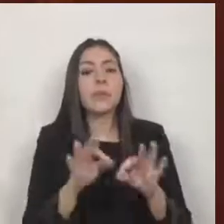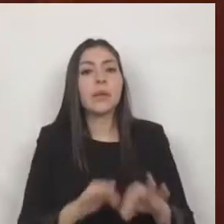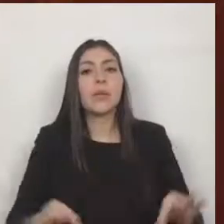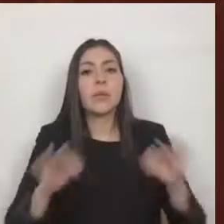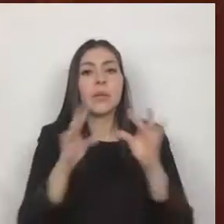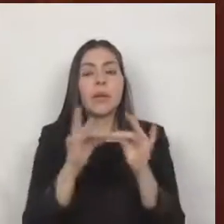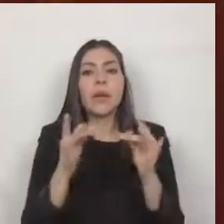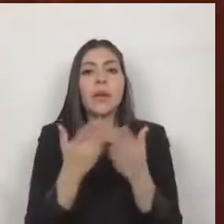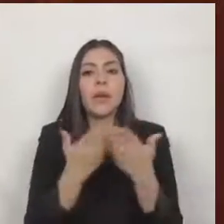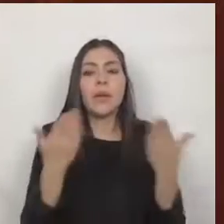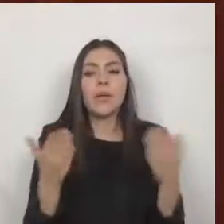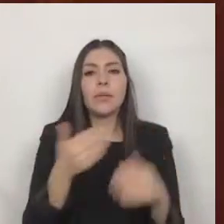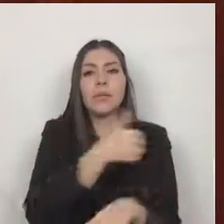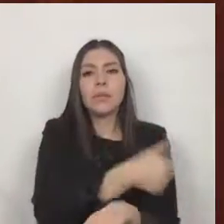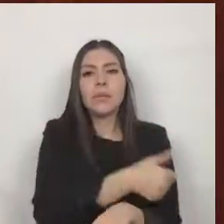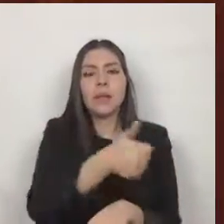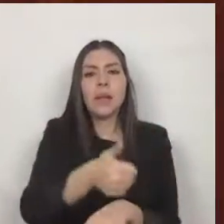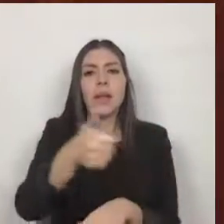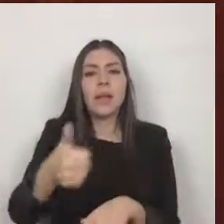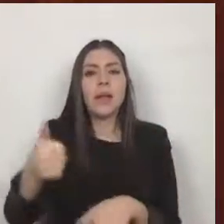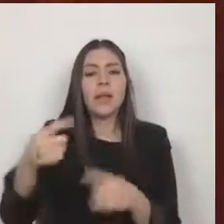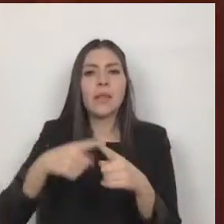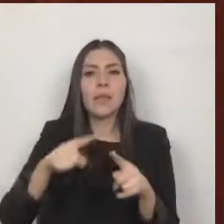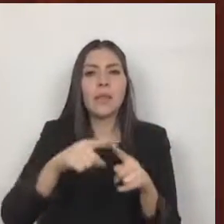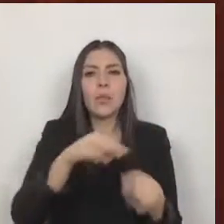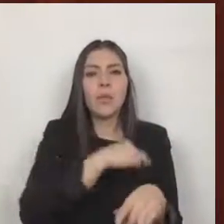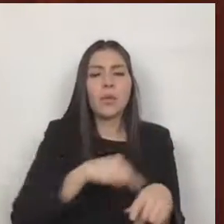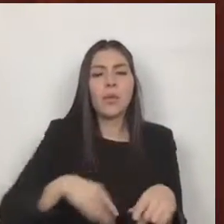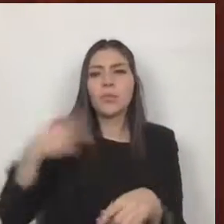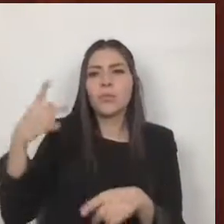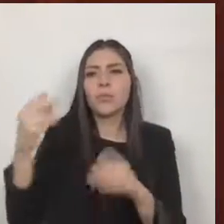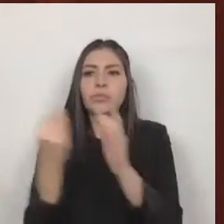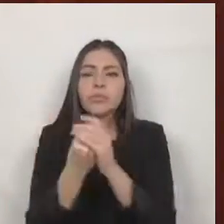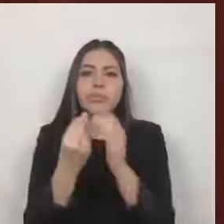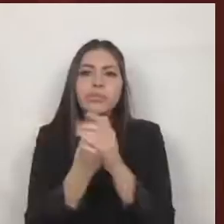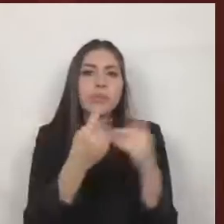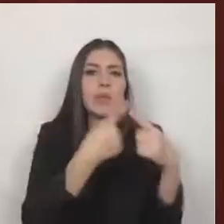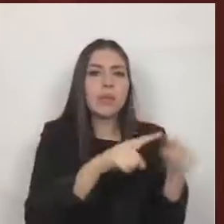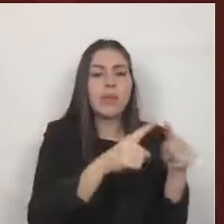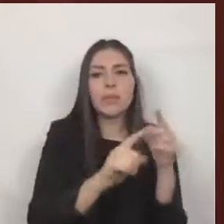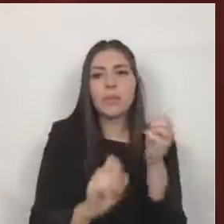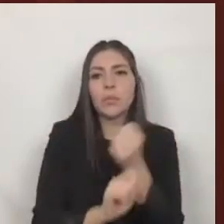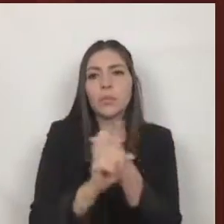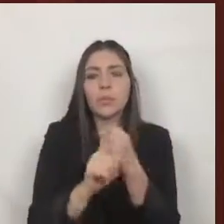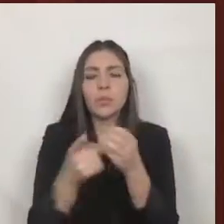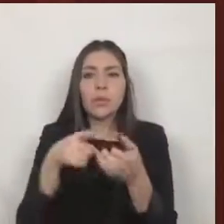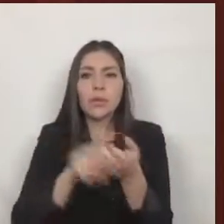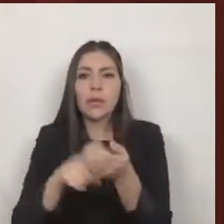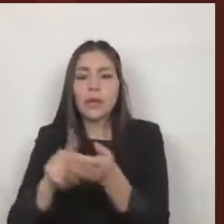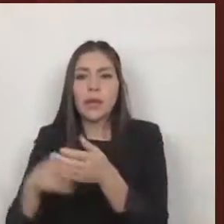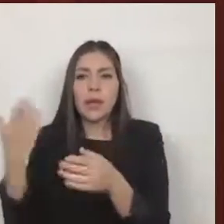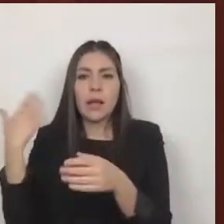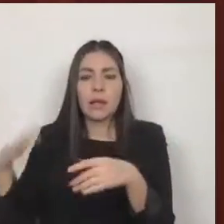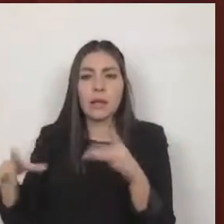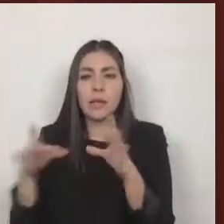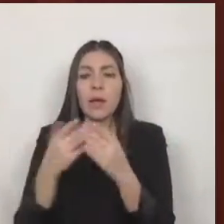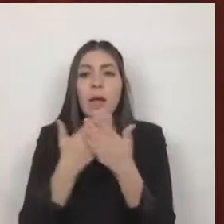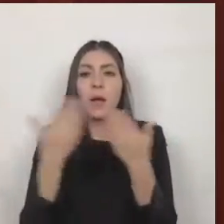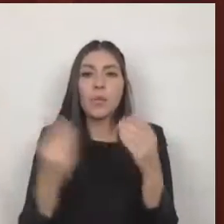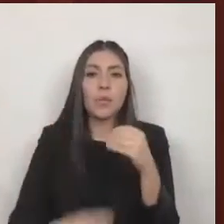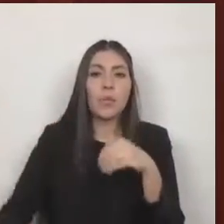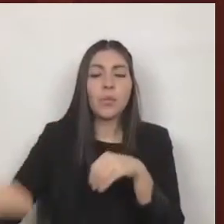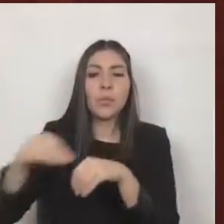condiciones particulares de cada uno de los municipios del estado ya anteriormente señaladas la creación de los institutos